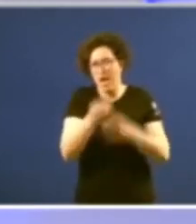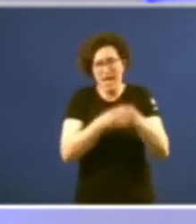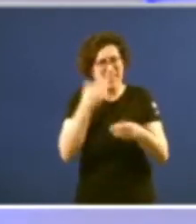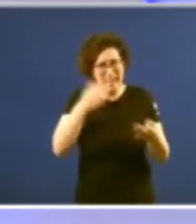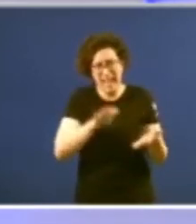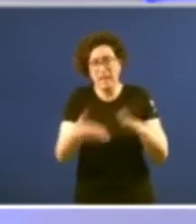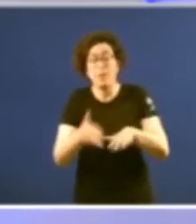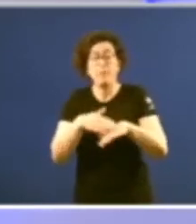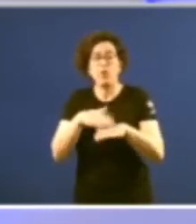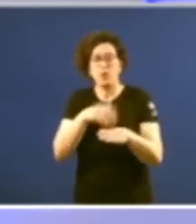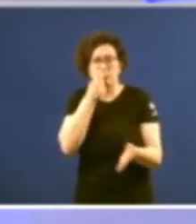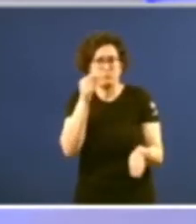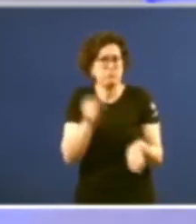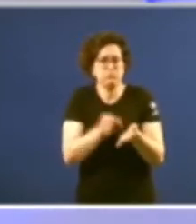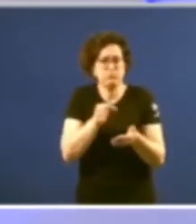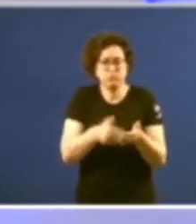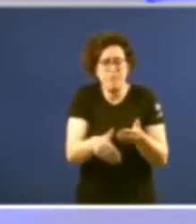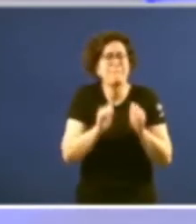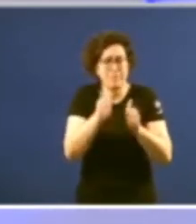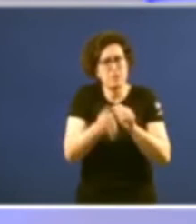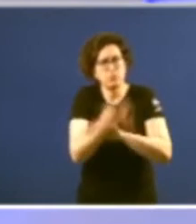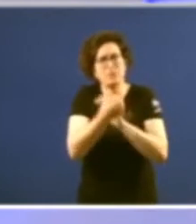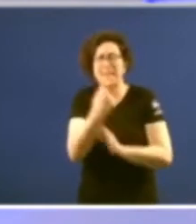de contado apareceron dificultades